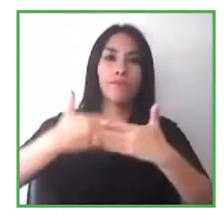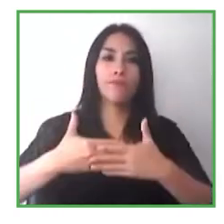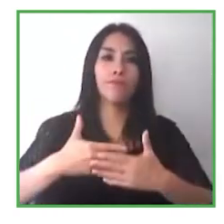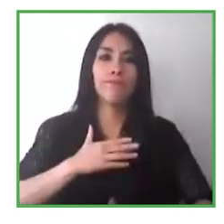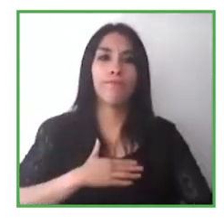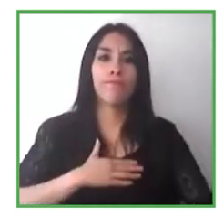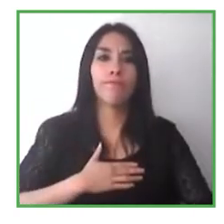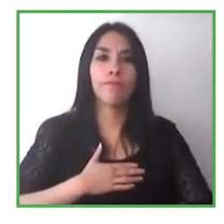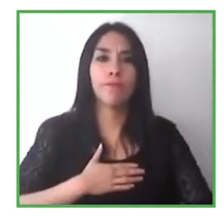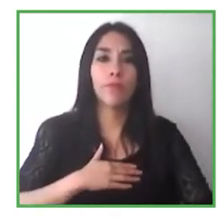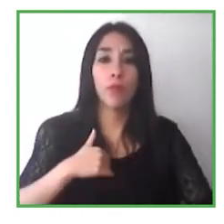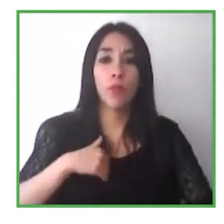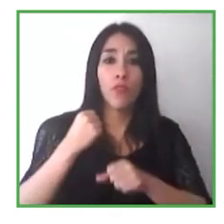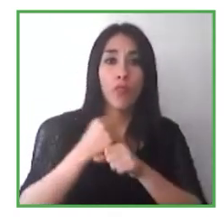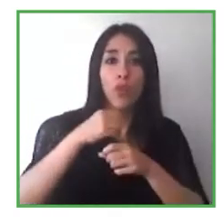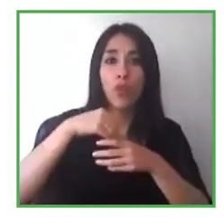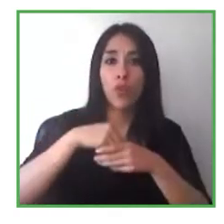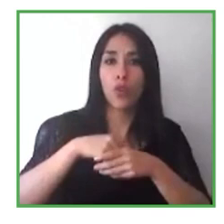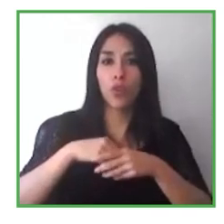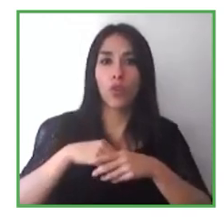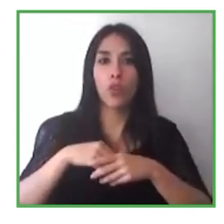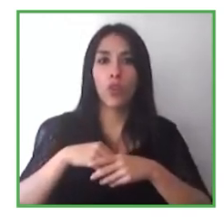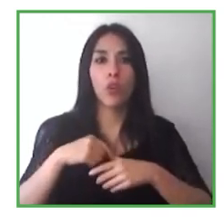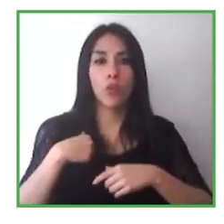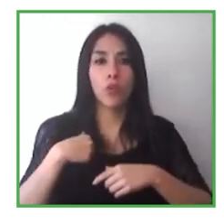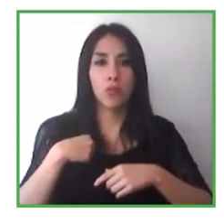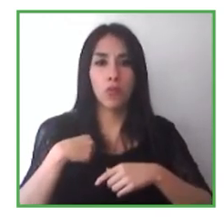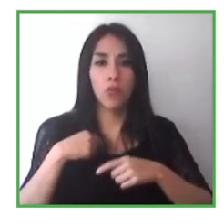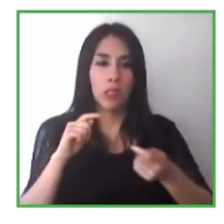yo lo veo y así funciona Microsoft. Muchas gracias, Jessica.